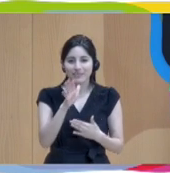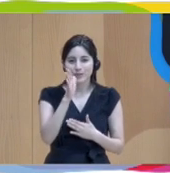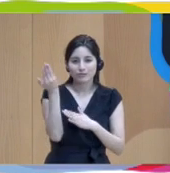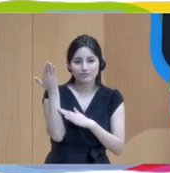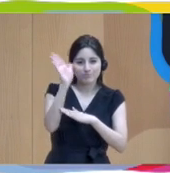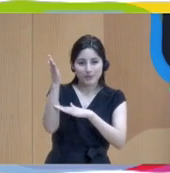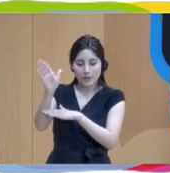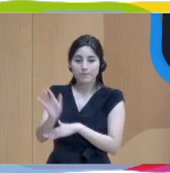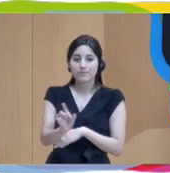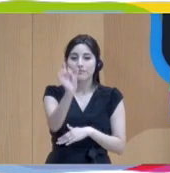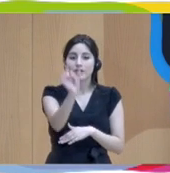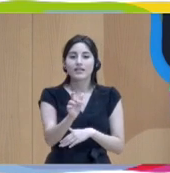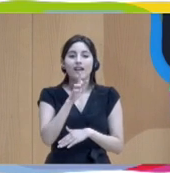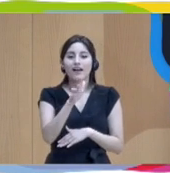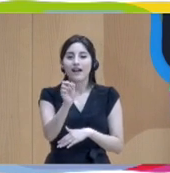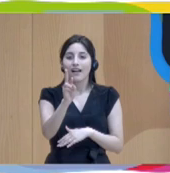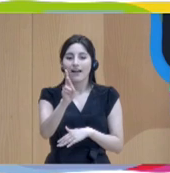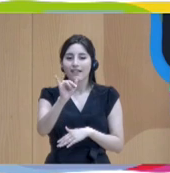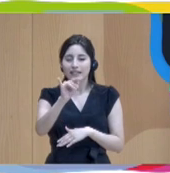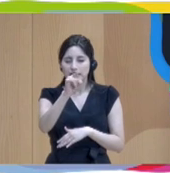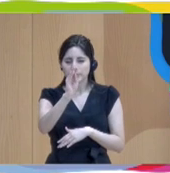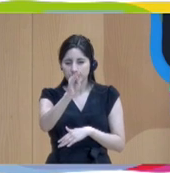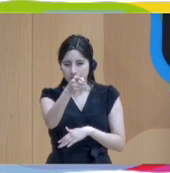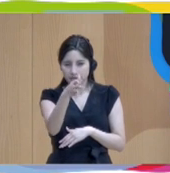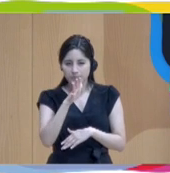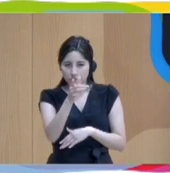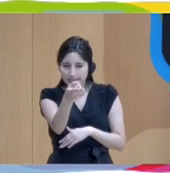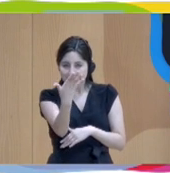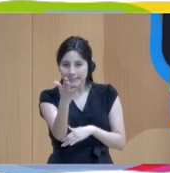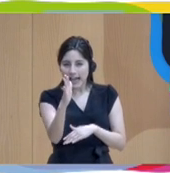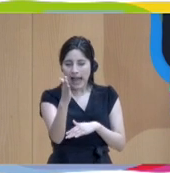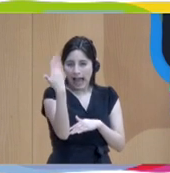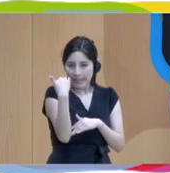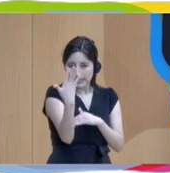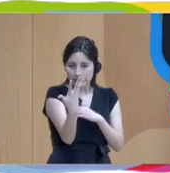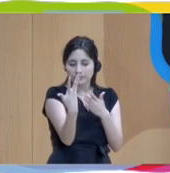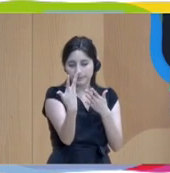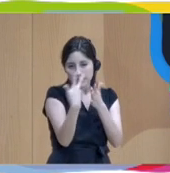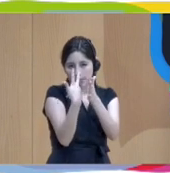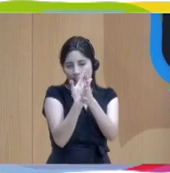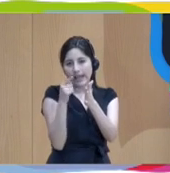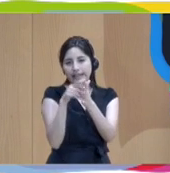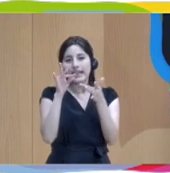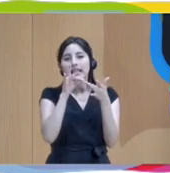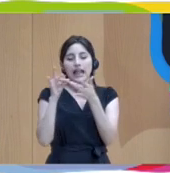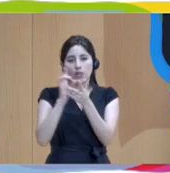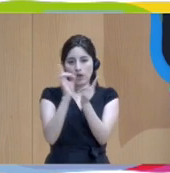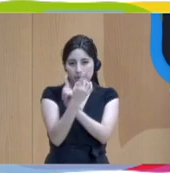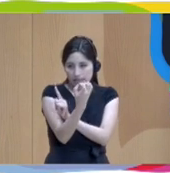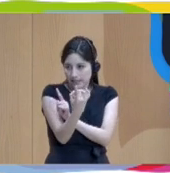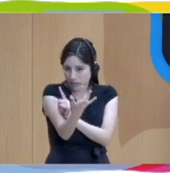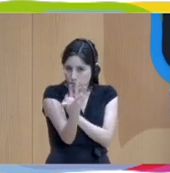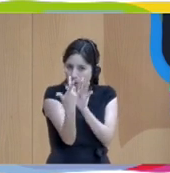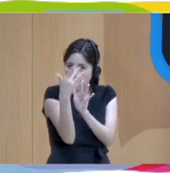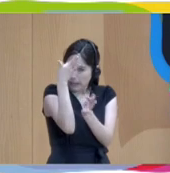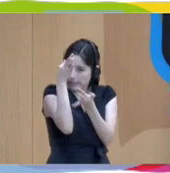comentado, que tendría o ha expuesto que habría que hacer un cambio de liderazgos. ¿Nos podría ahondar un poquito más en